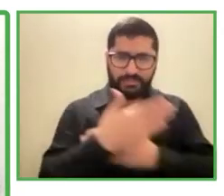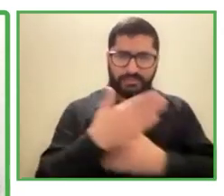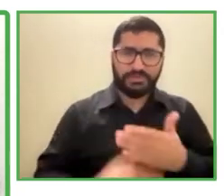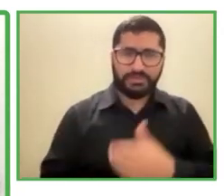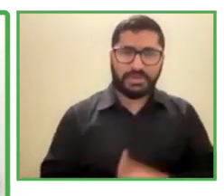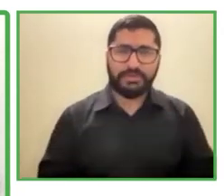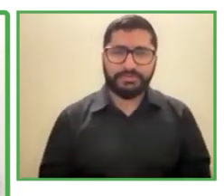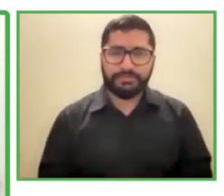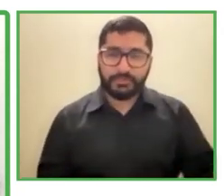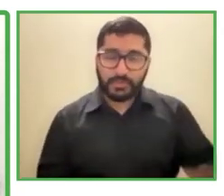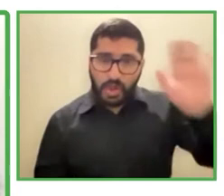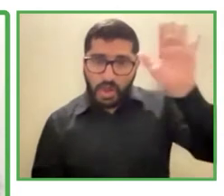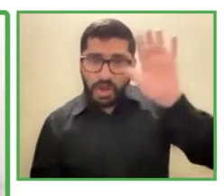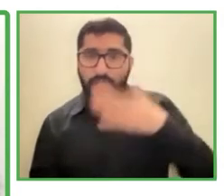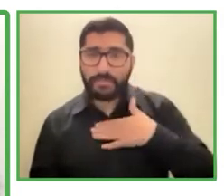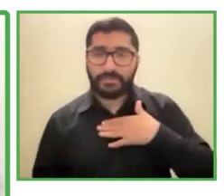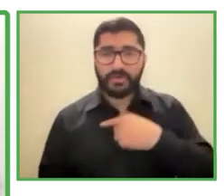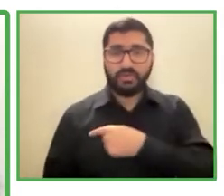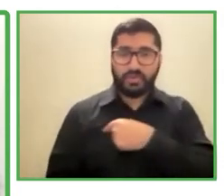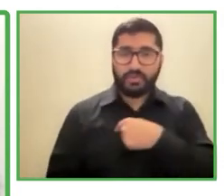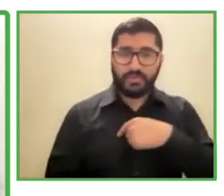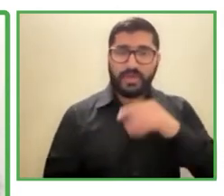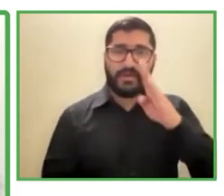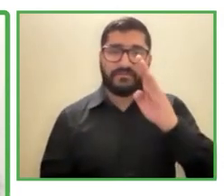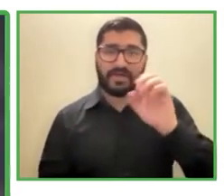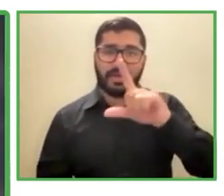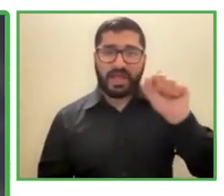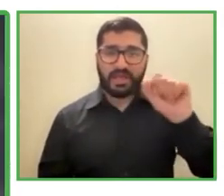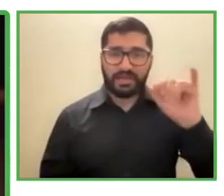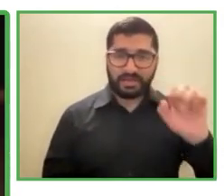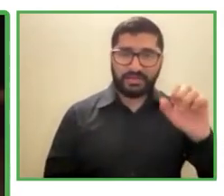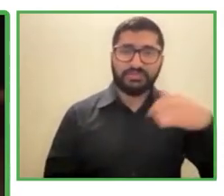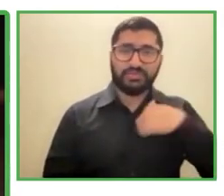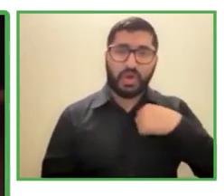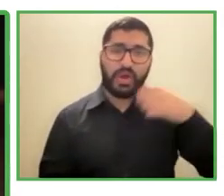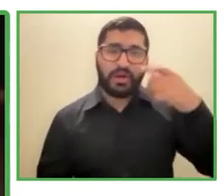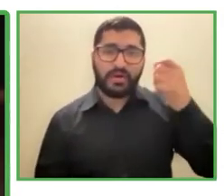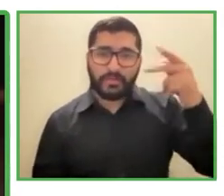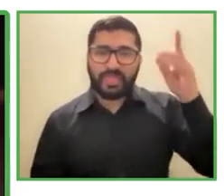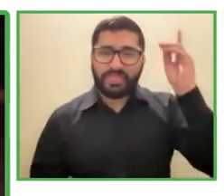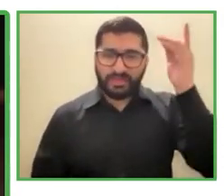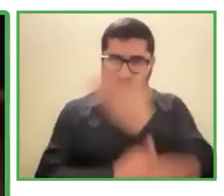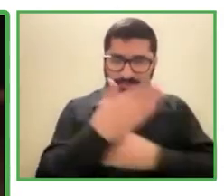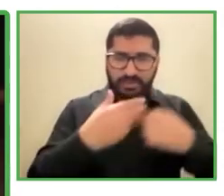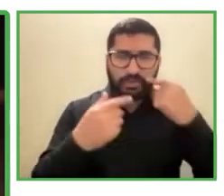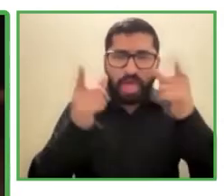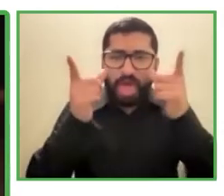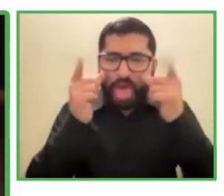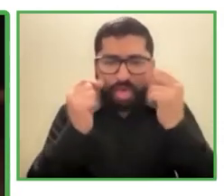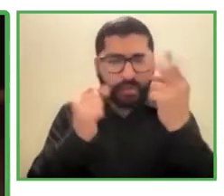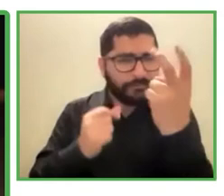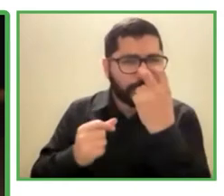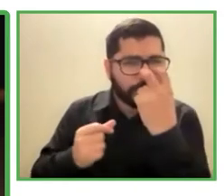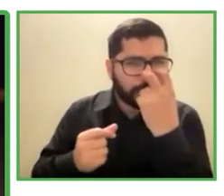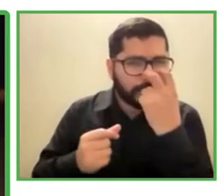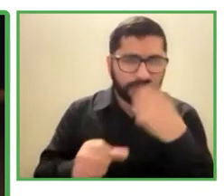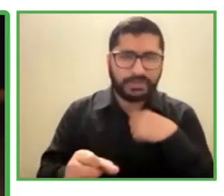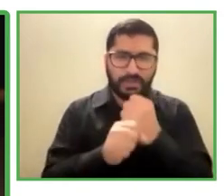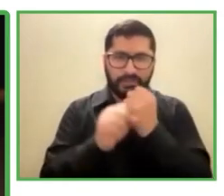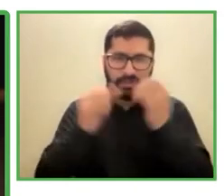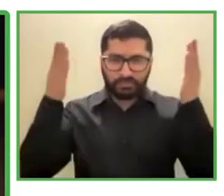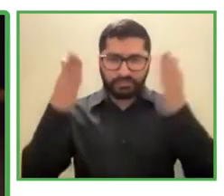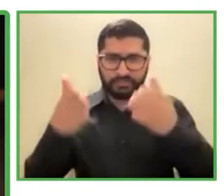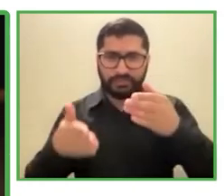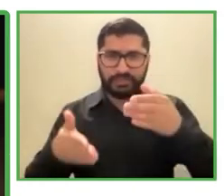yo tengo una discapacidad visual. He trabajado en Gen Ashtim donde comencé en el